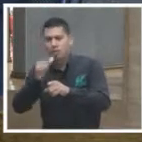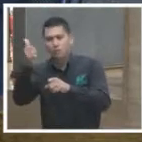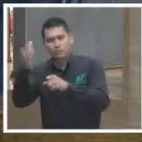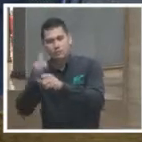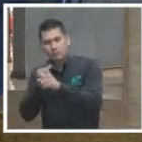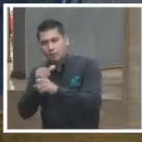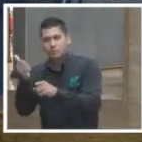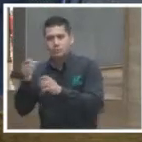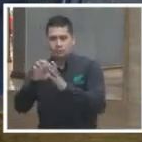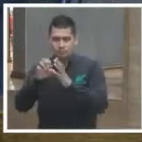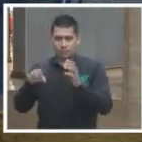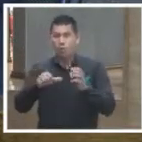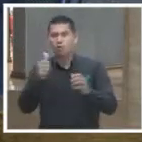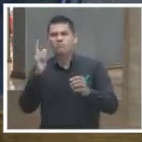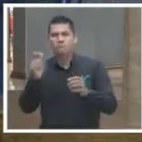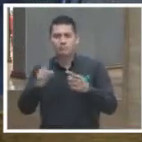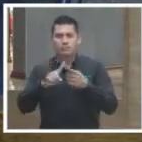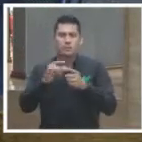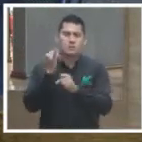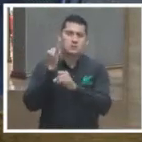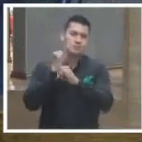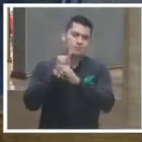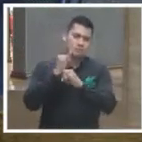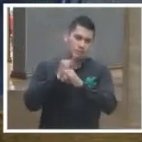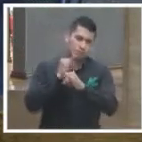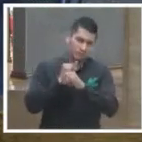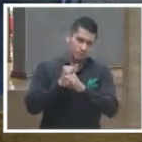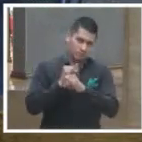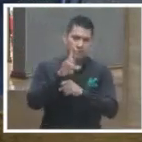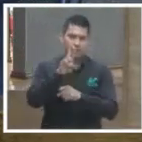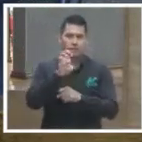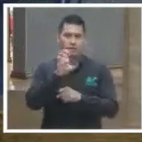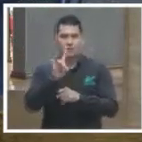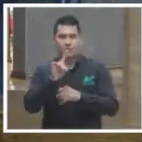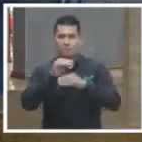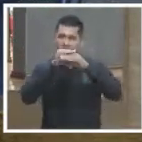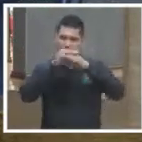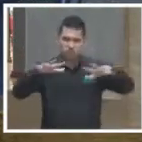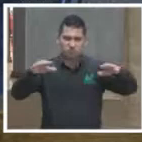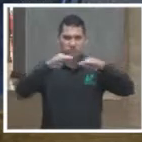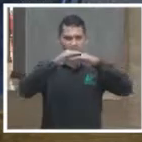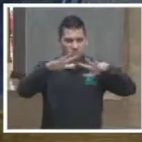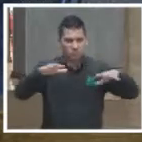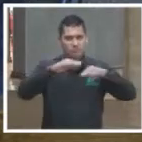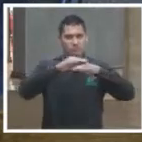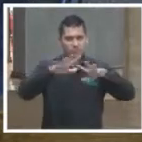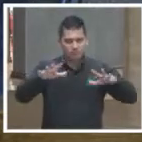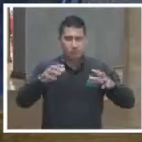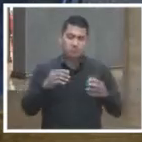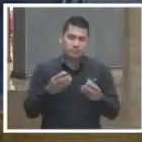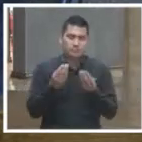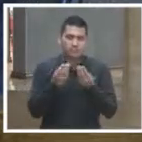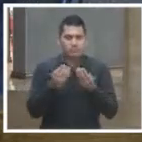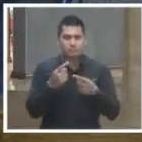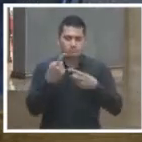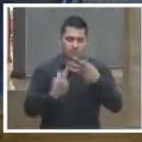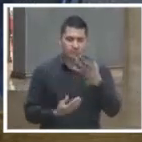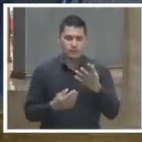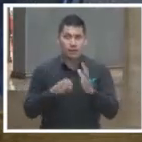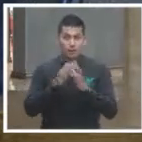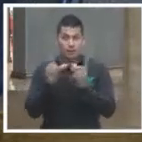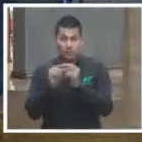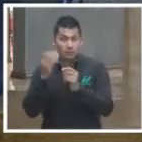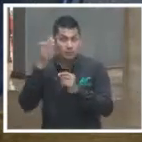internet, en general, la red, déjenme utilizarlo, en genérico, no nada más las redes